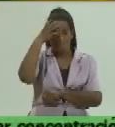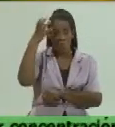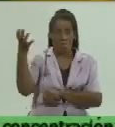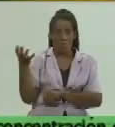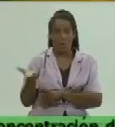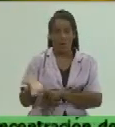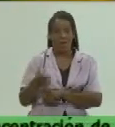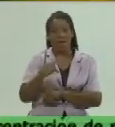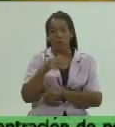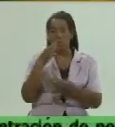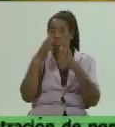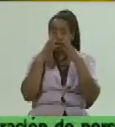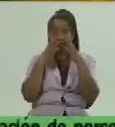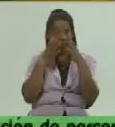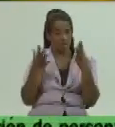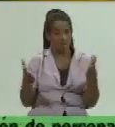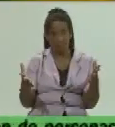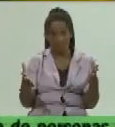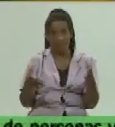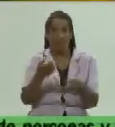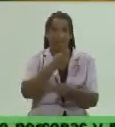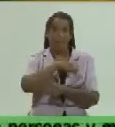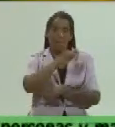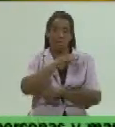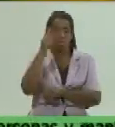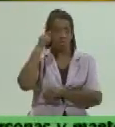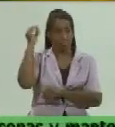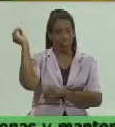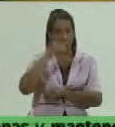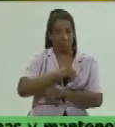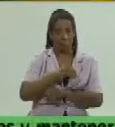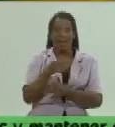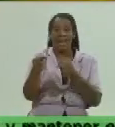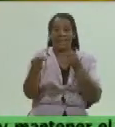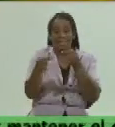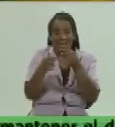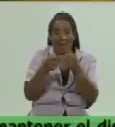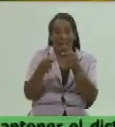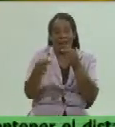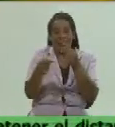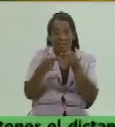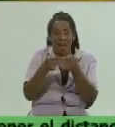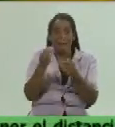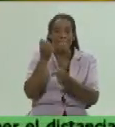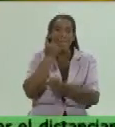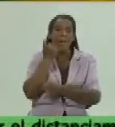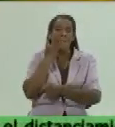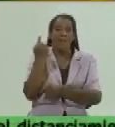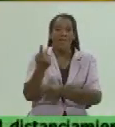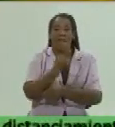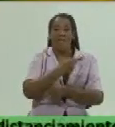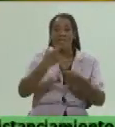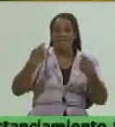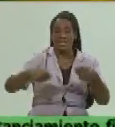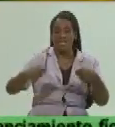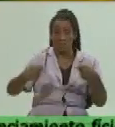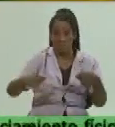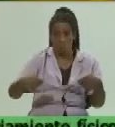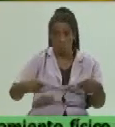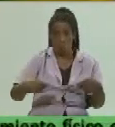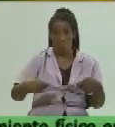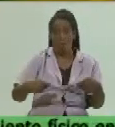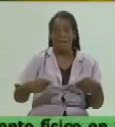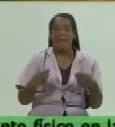es importante que la población lo reconozca es decir acercar mucho más cada una de estas decisiones de estas cuestiones a lo